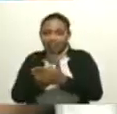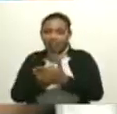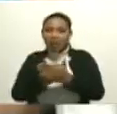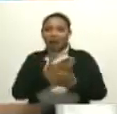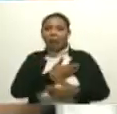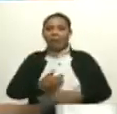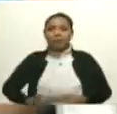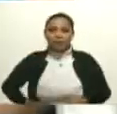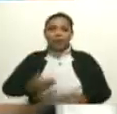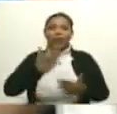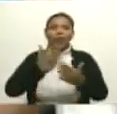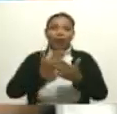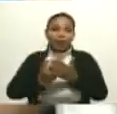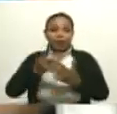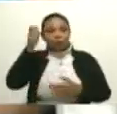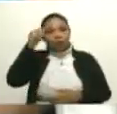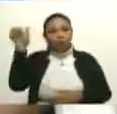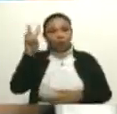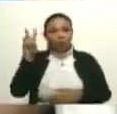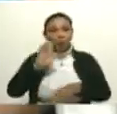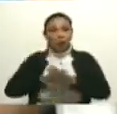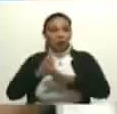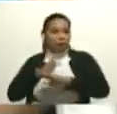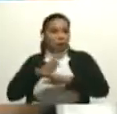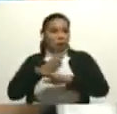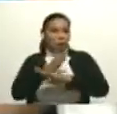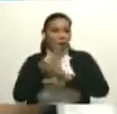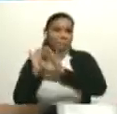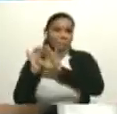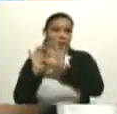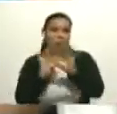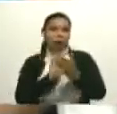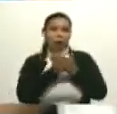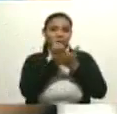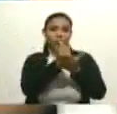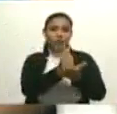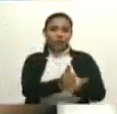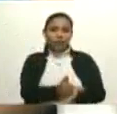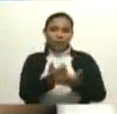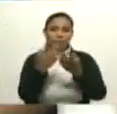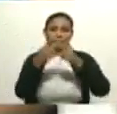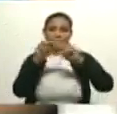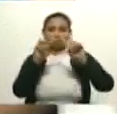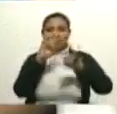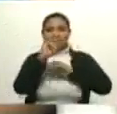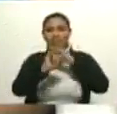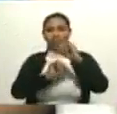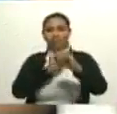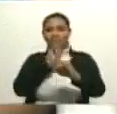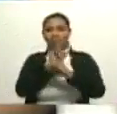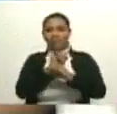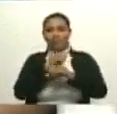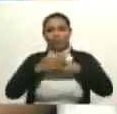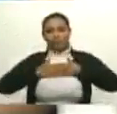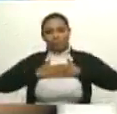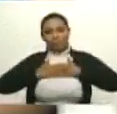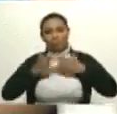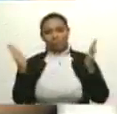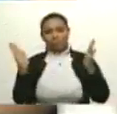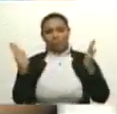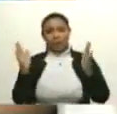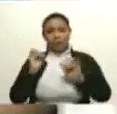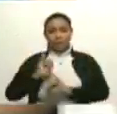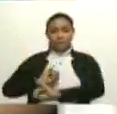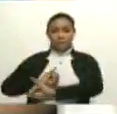al pueblo de Venezuela por estar contribuyendo a la paz internacional, a abrir y acabar